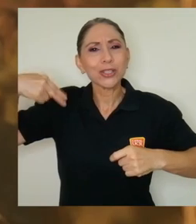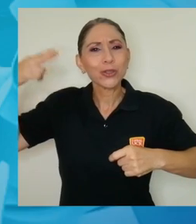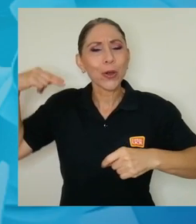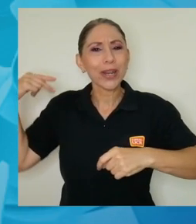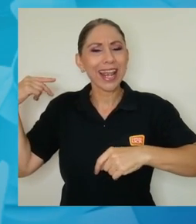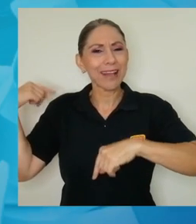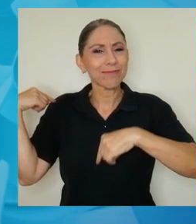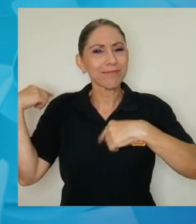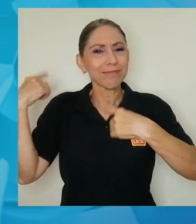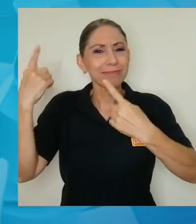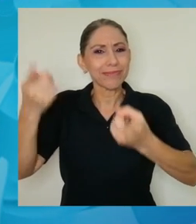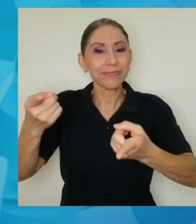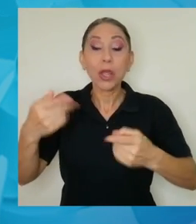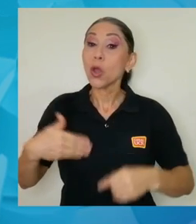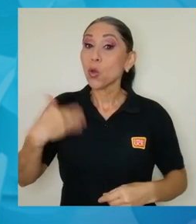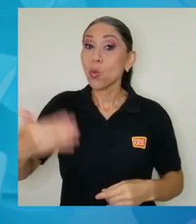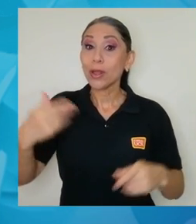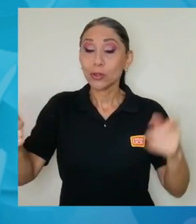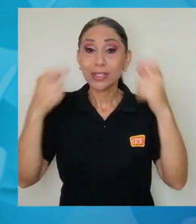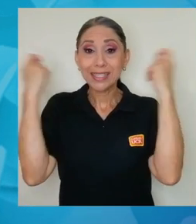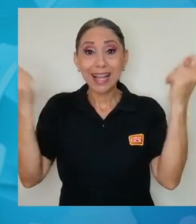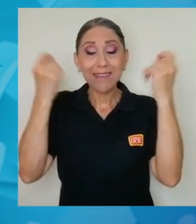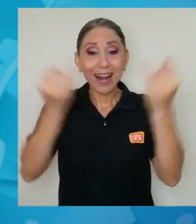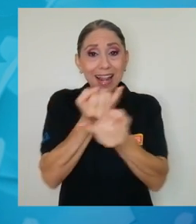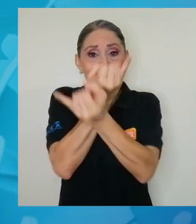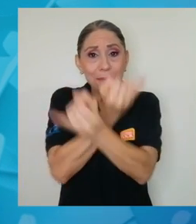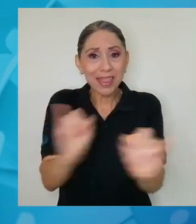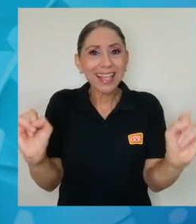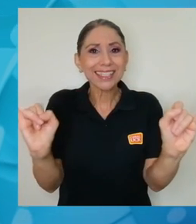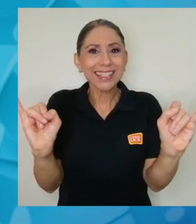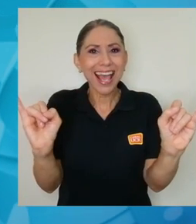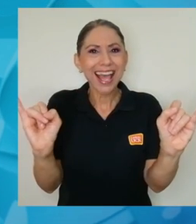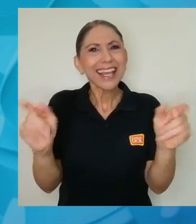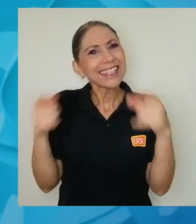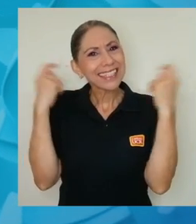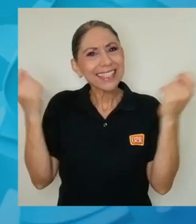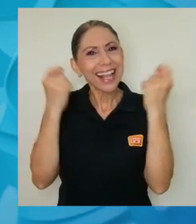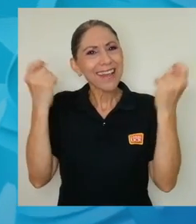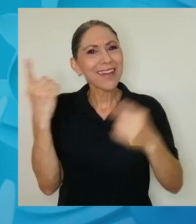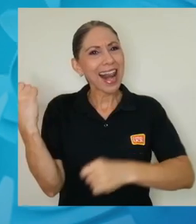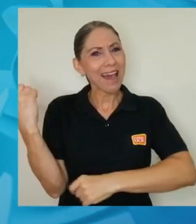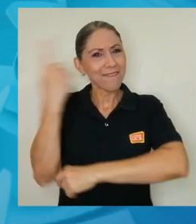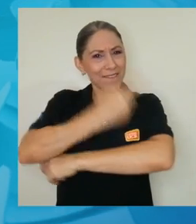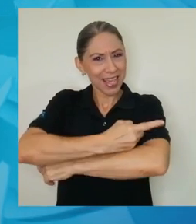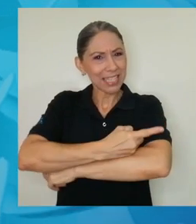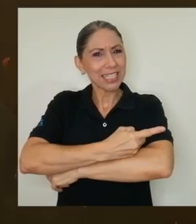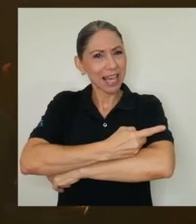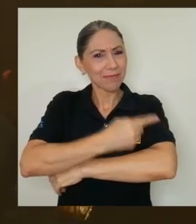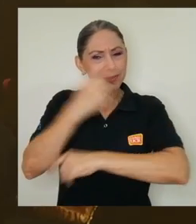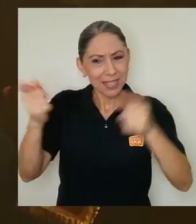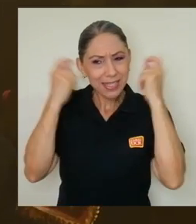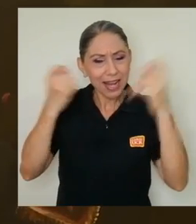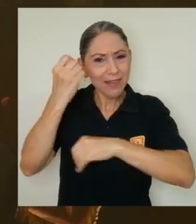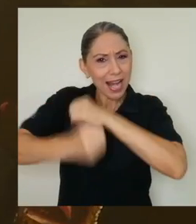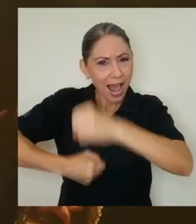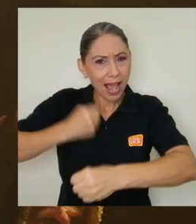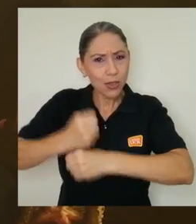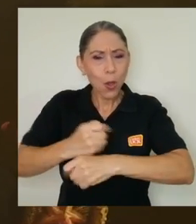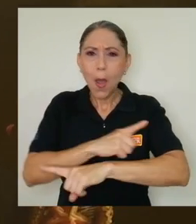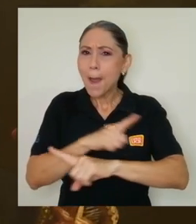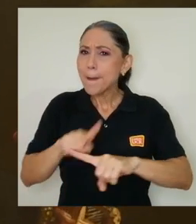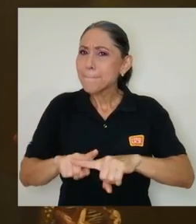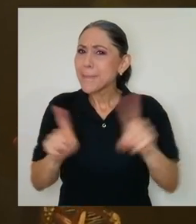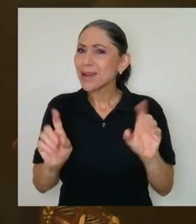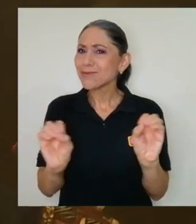cuando se celebra la independencia se celebra como la fecha pero no necesariamente se reflexiona